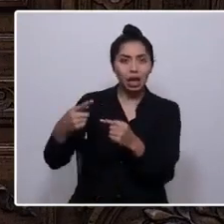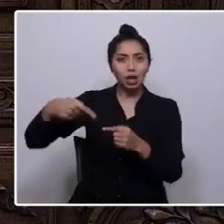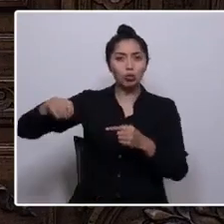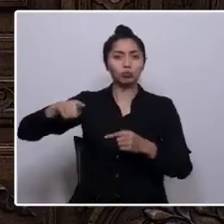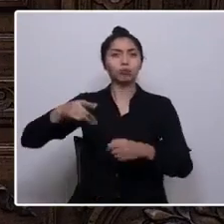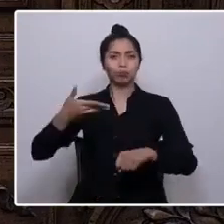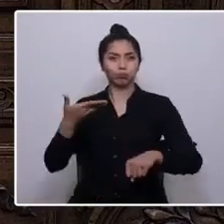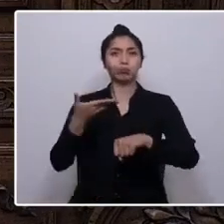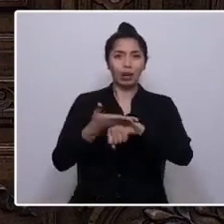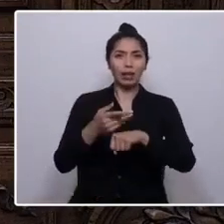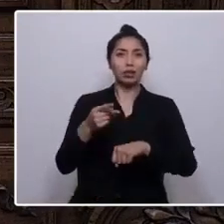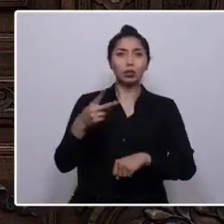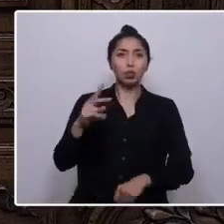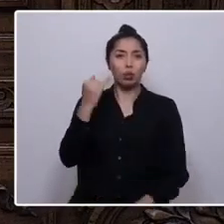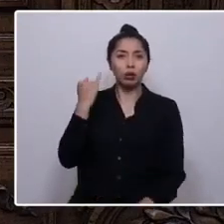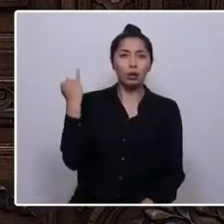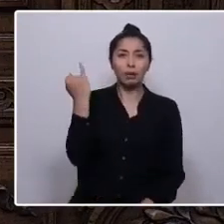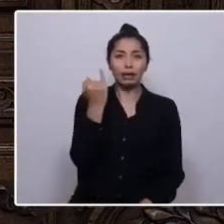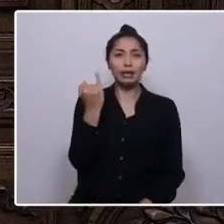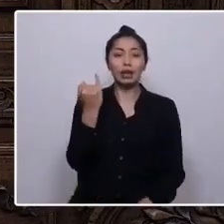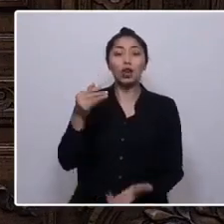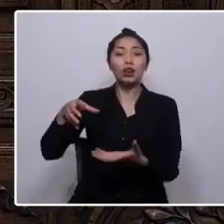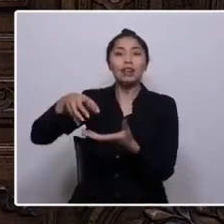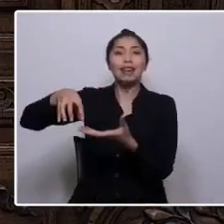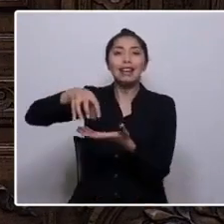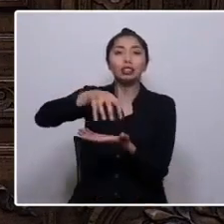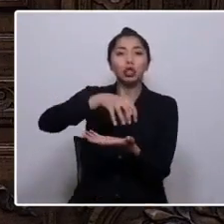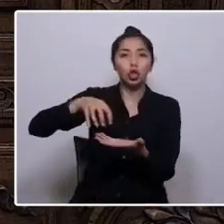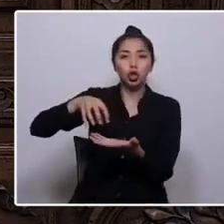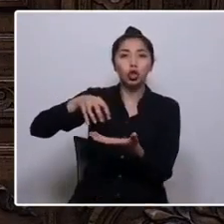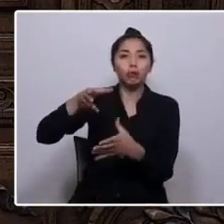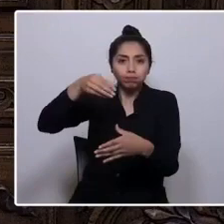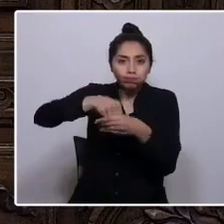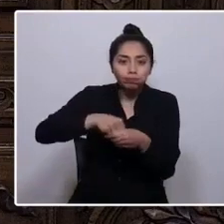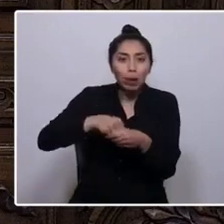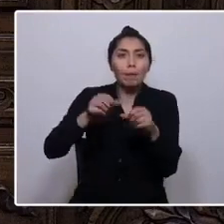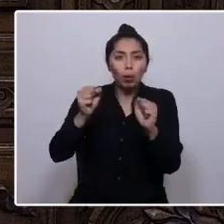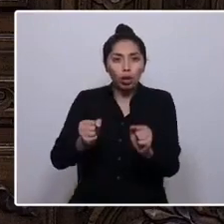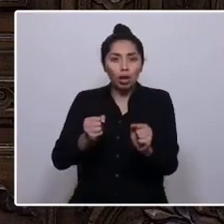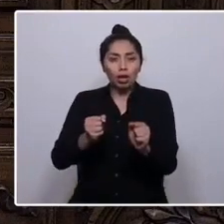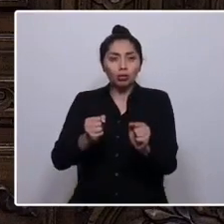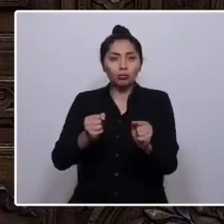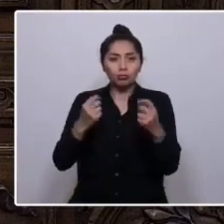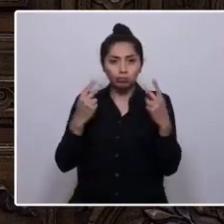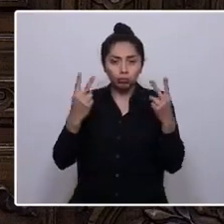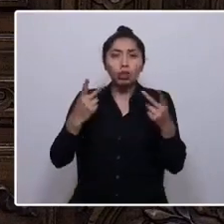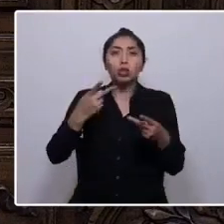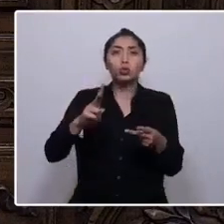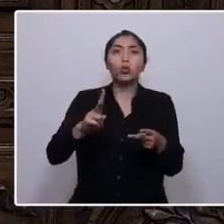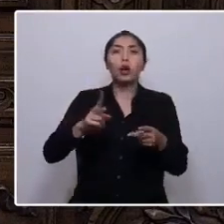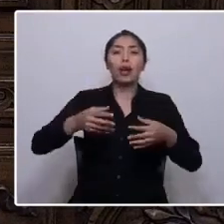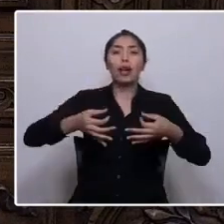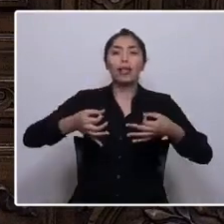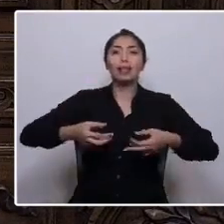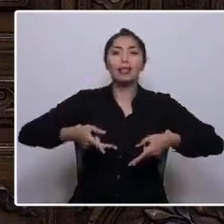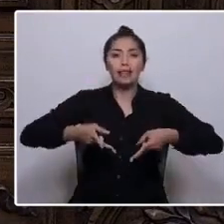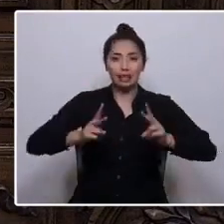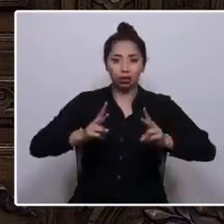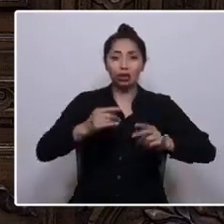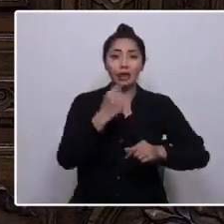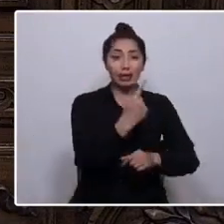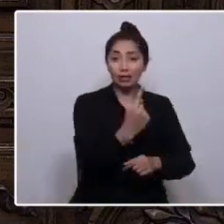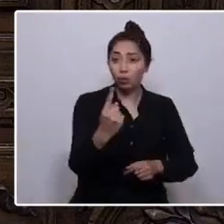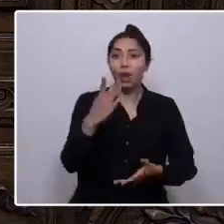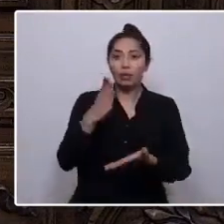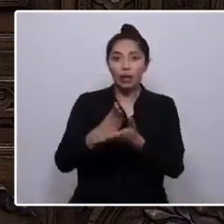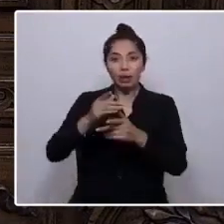autonomía como naciones, porque para poder ejercer sus derechos individuales hay que reconocerlos. Por